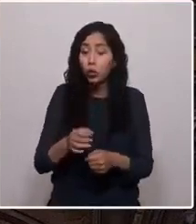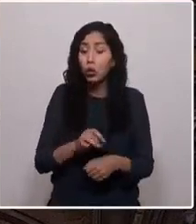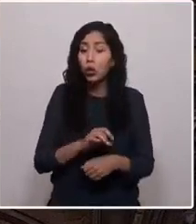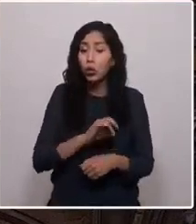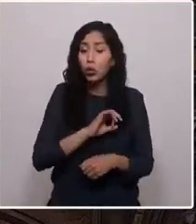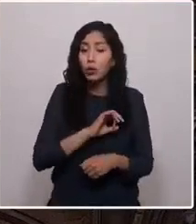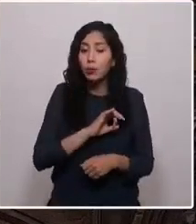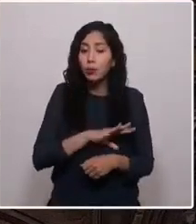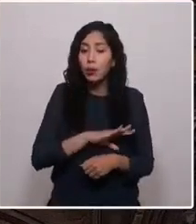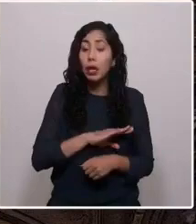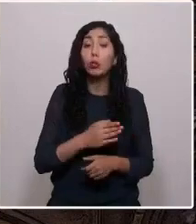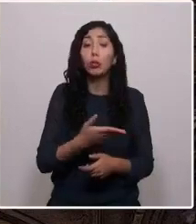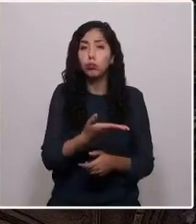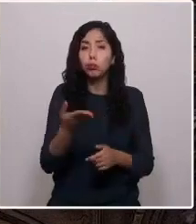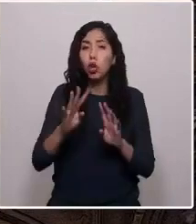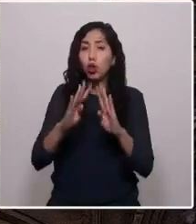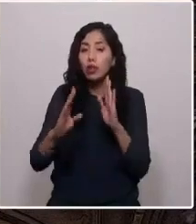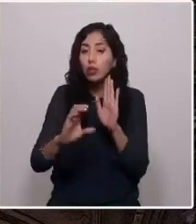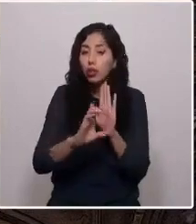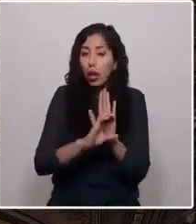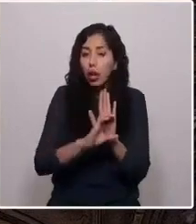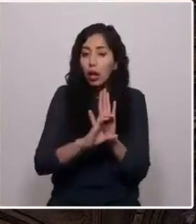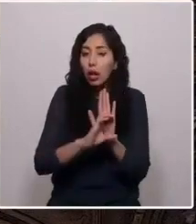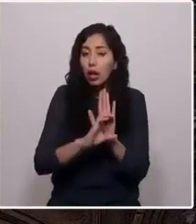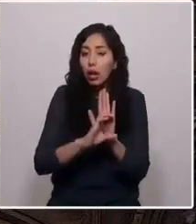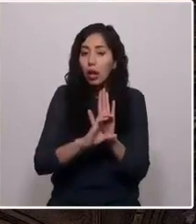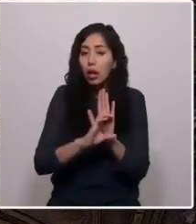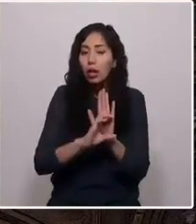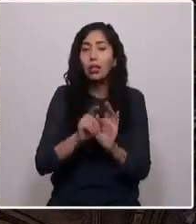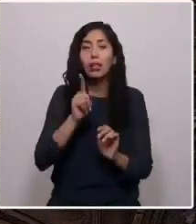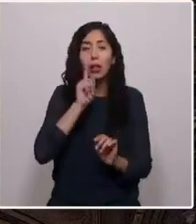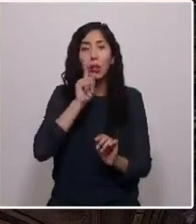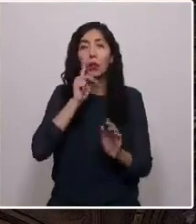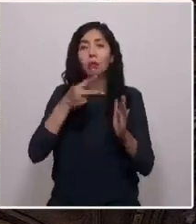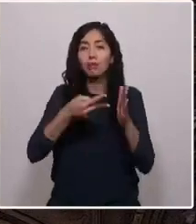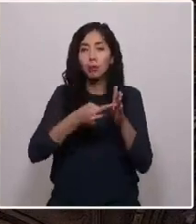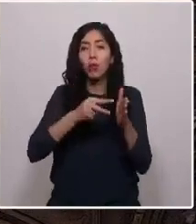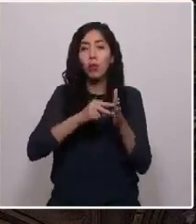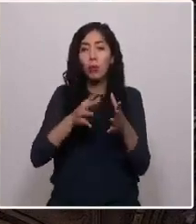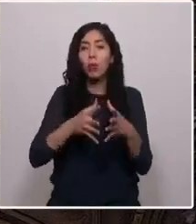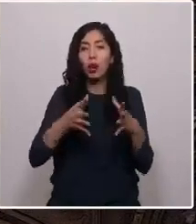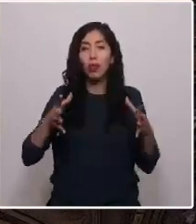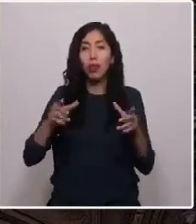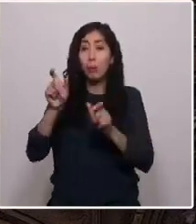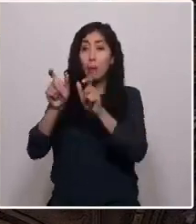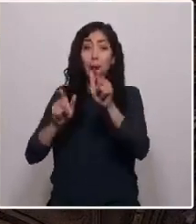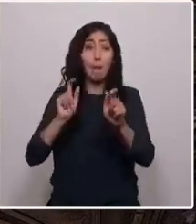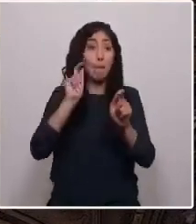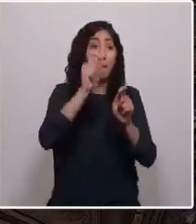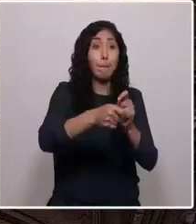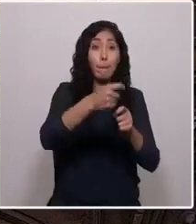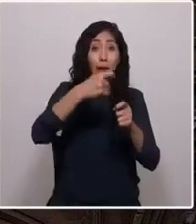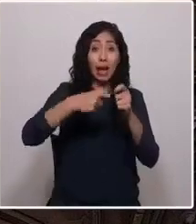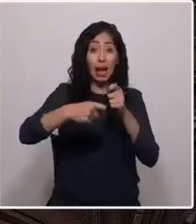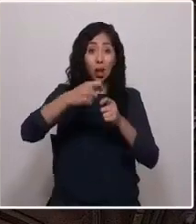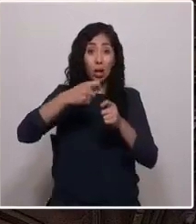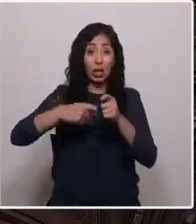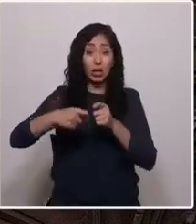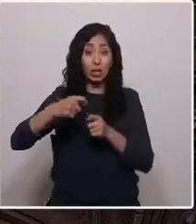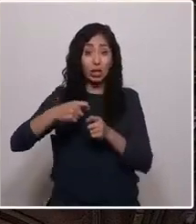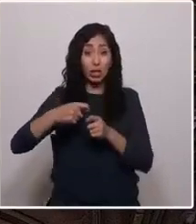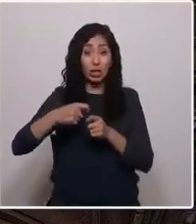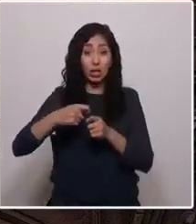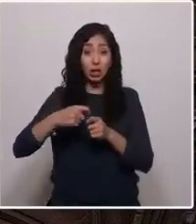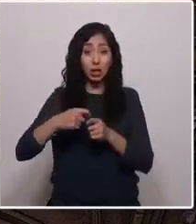Señores convencionales, pero tenemos un tremendo problema. Los pescadores artesanales no podríamos ayudar a cabo si esto es